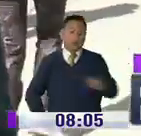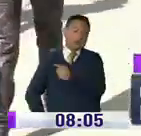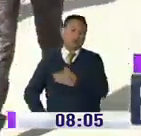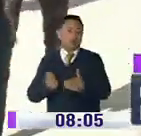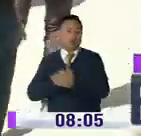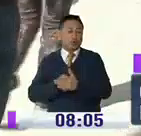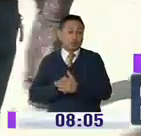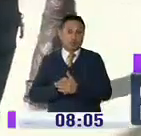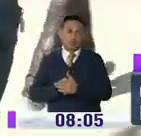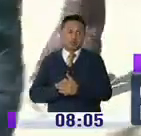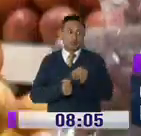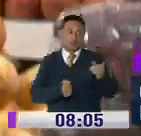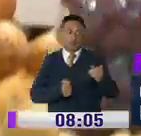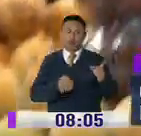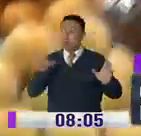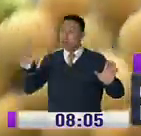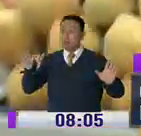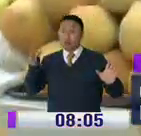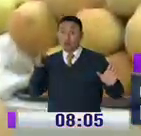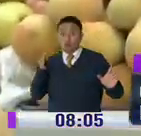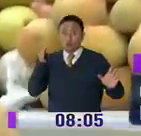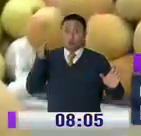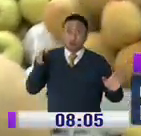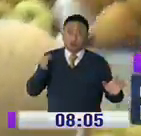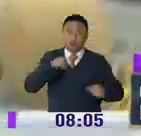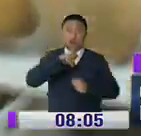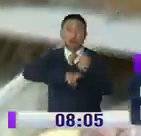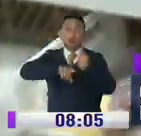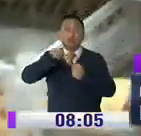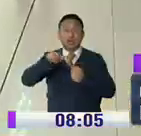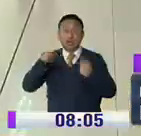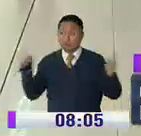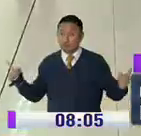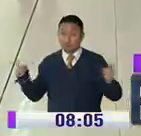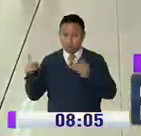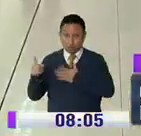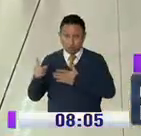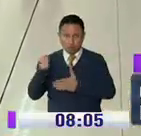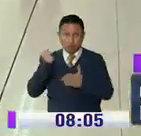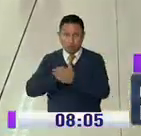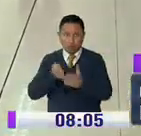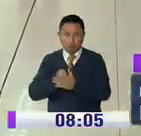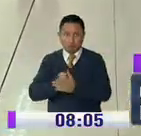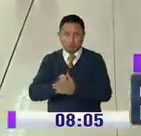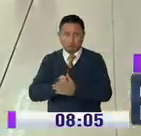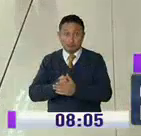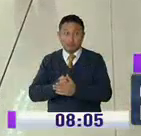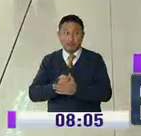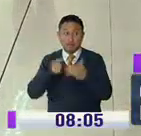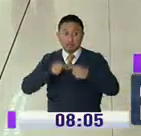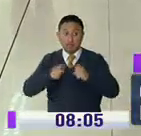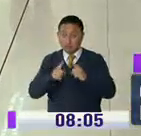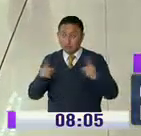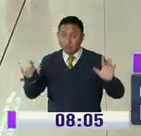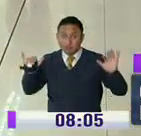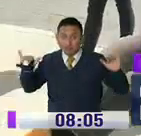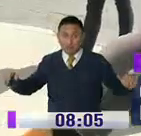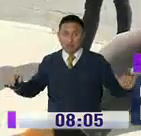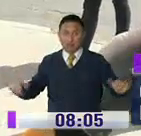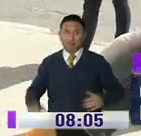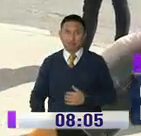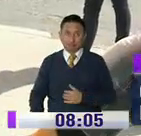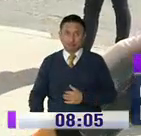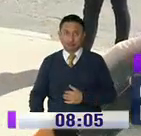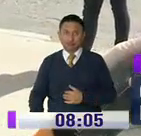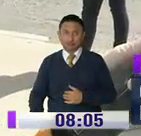proceso en su hogar, sino que se ofreció para hacer también el mercado de sus hermanas y es que quiere evitar su exposición.